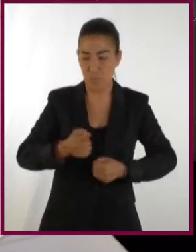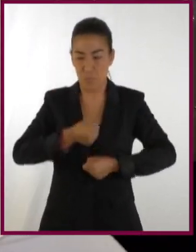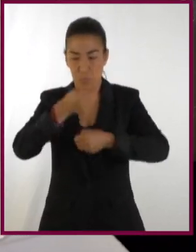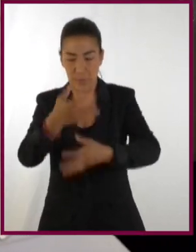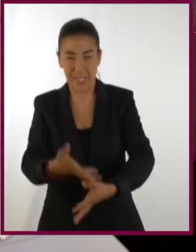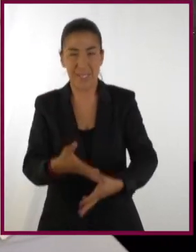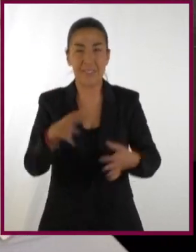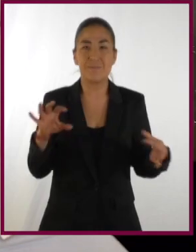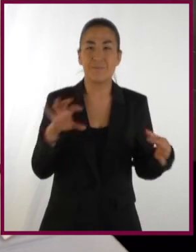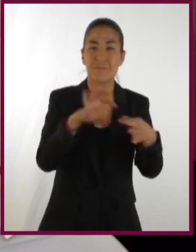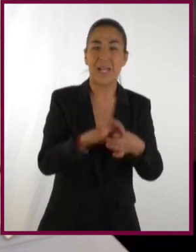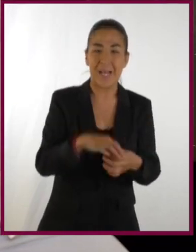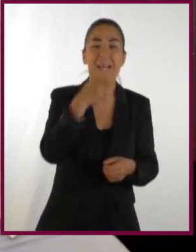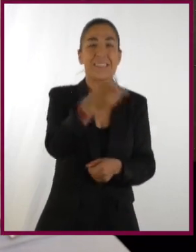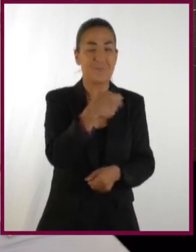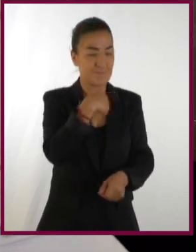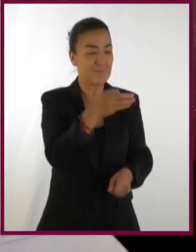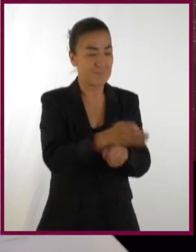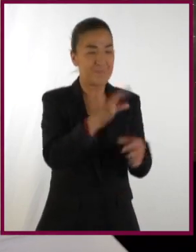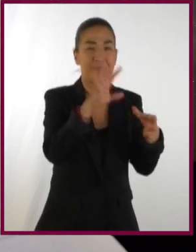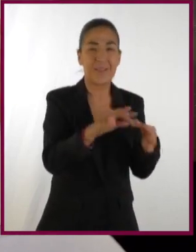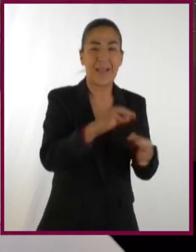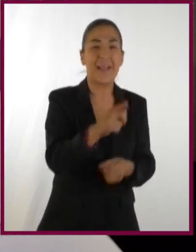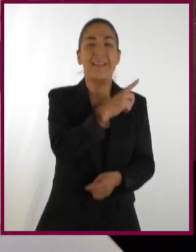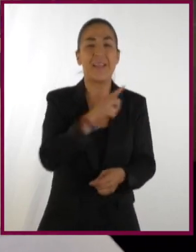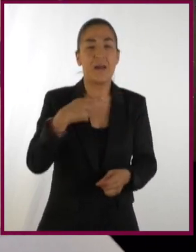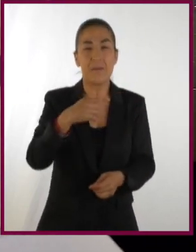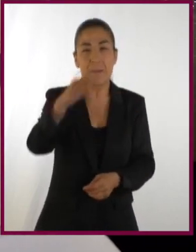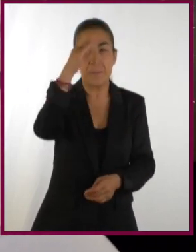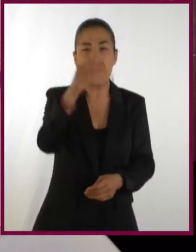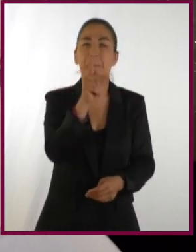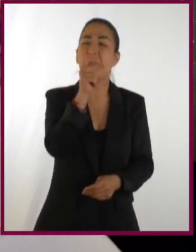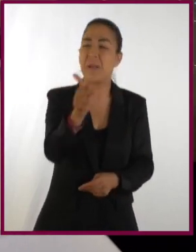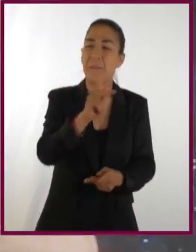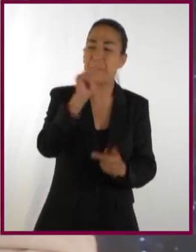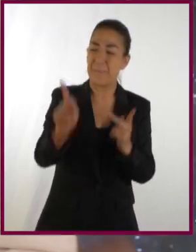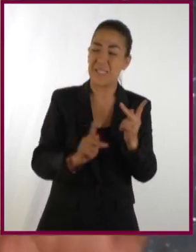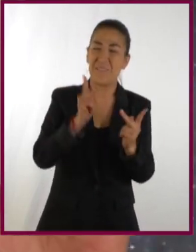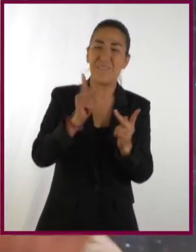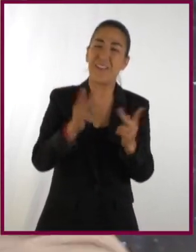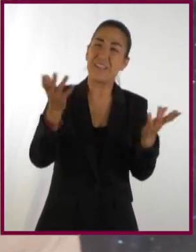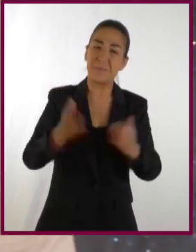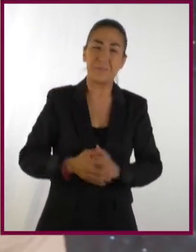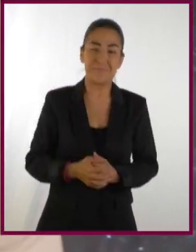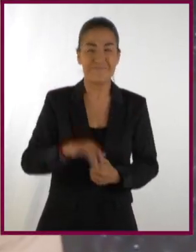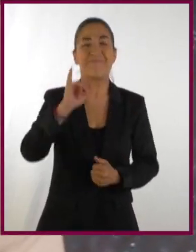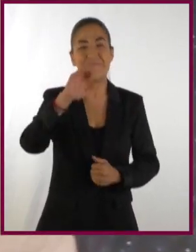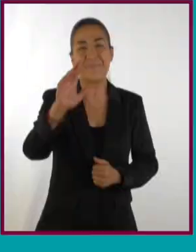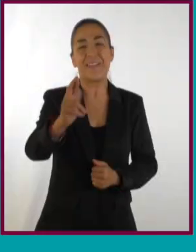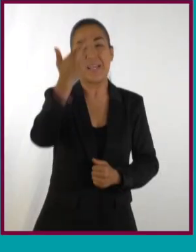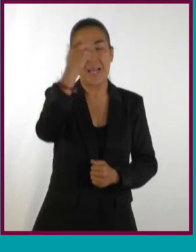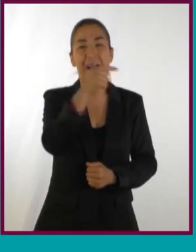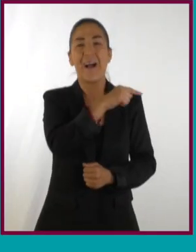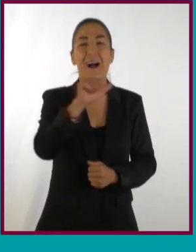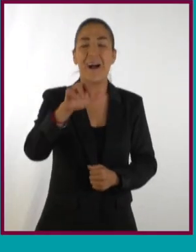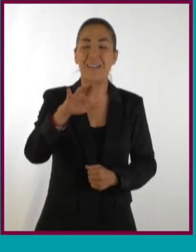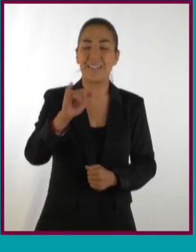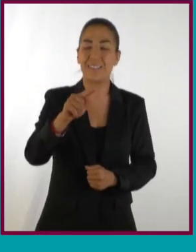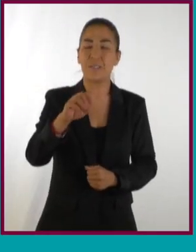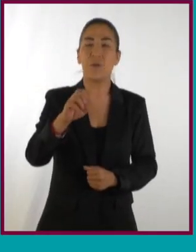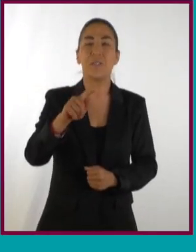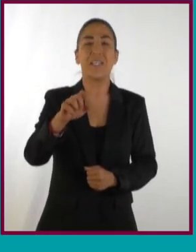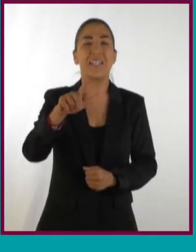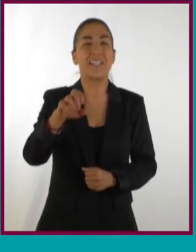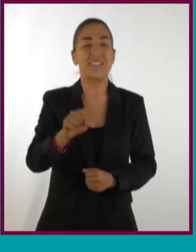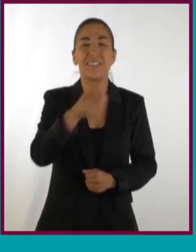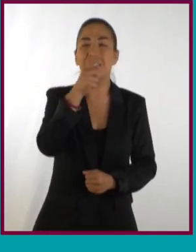de una manera poética científica, ¿no? Justo, justo por eso decía que había que discutir eso del perfecto, ¿eh? Ok, sí.